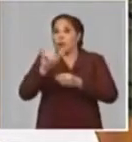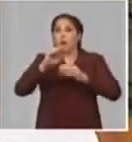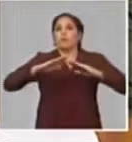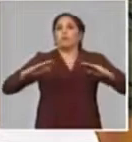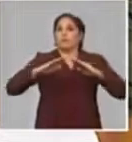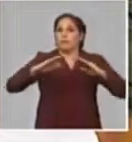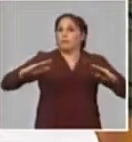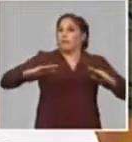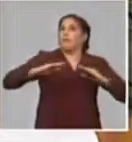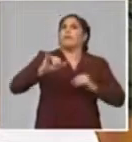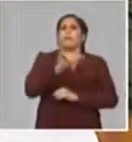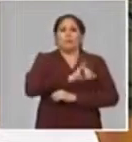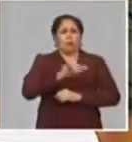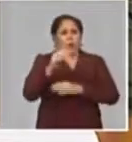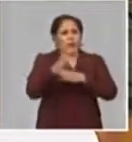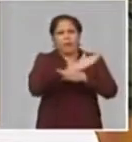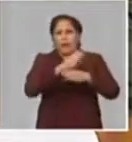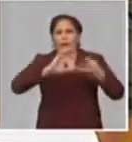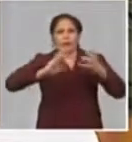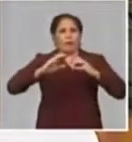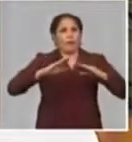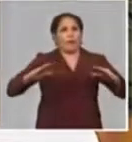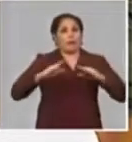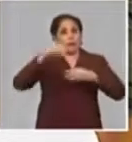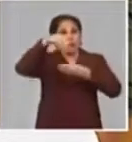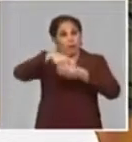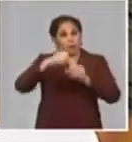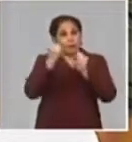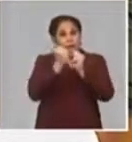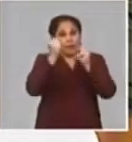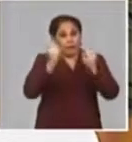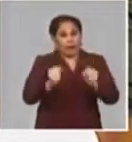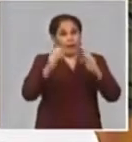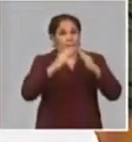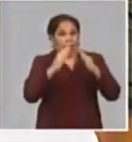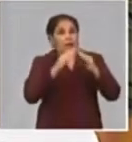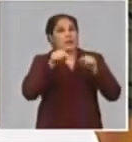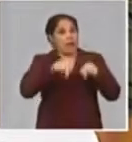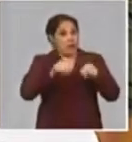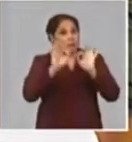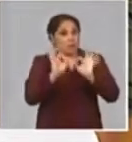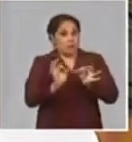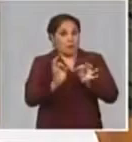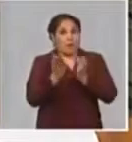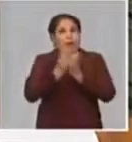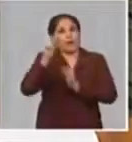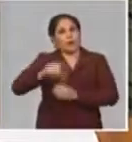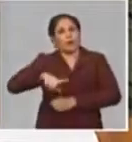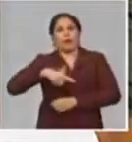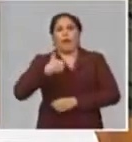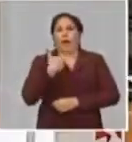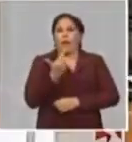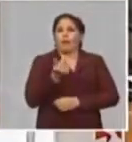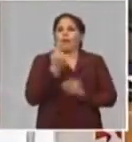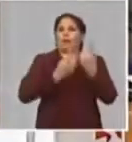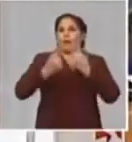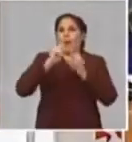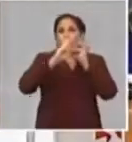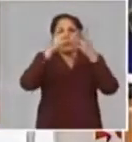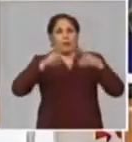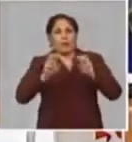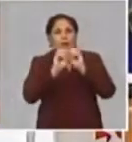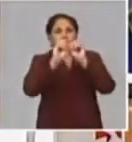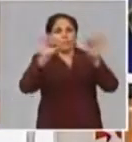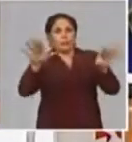muestran diversas variantes también de cómo hacer ejercicio, pero desde la casa. Estudiantes de arte también haciendo sus cosas por las redes, ¿no?